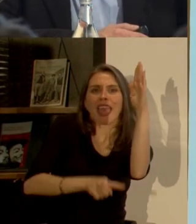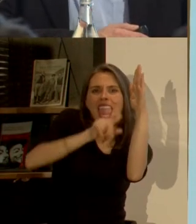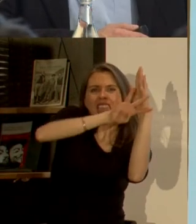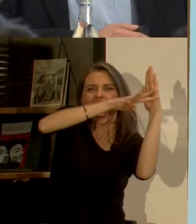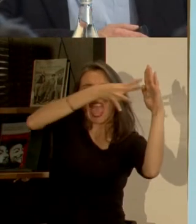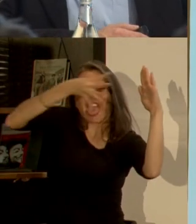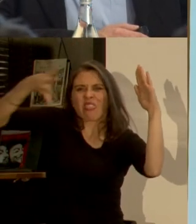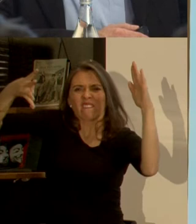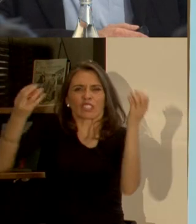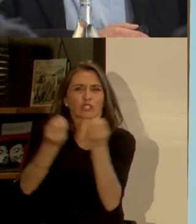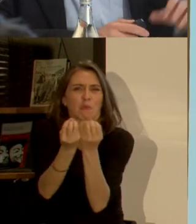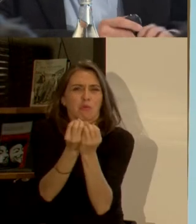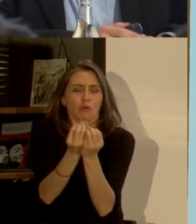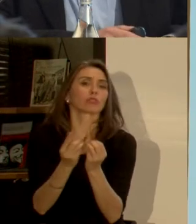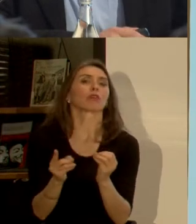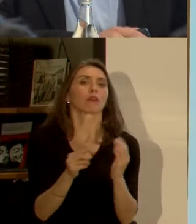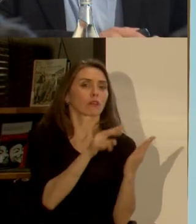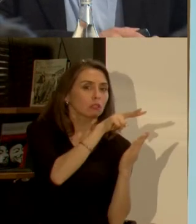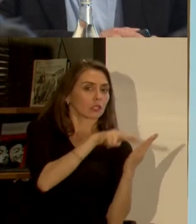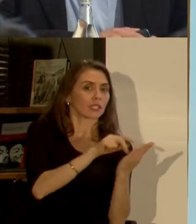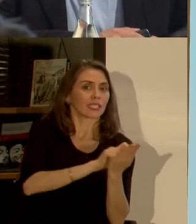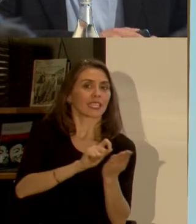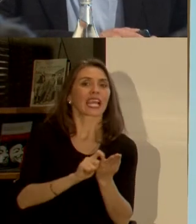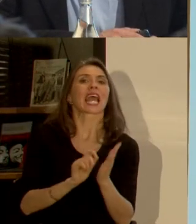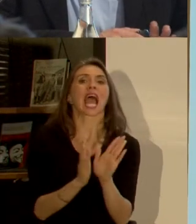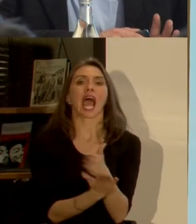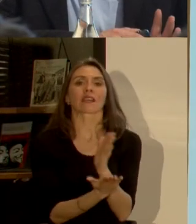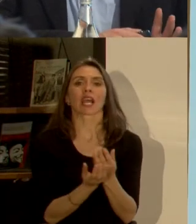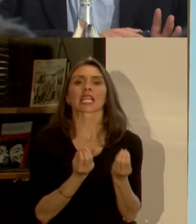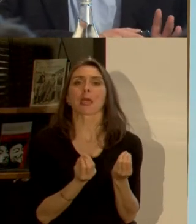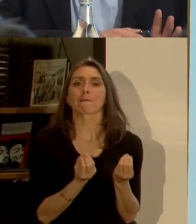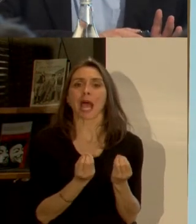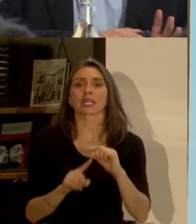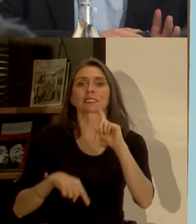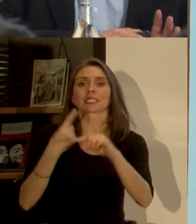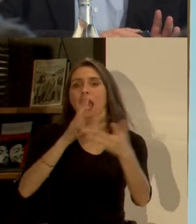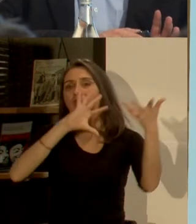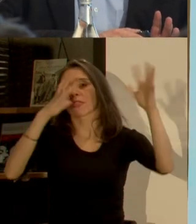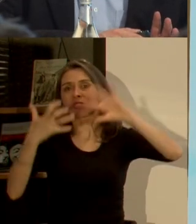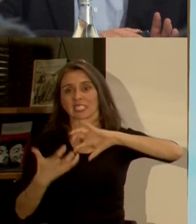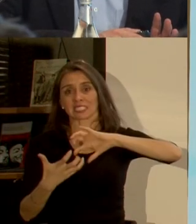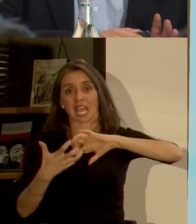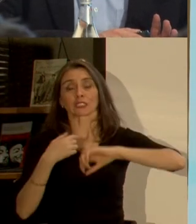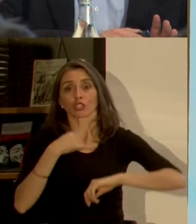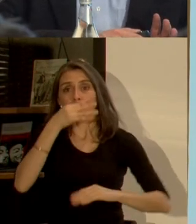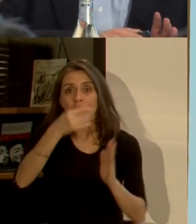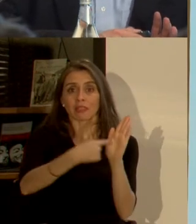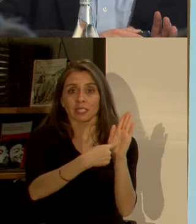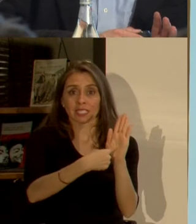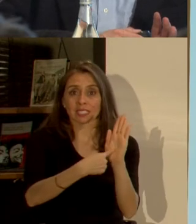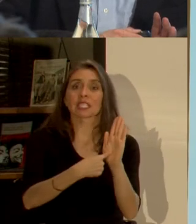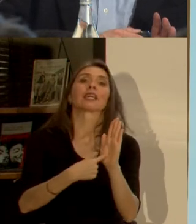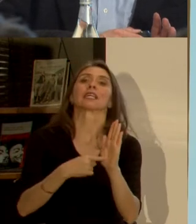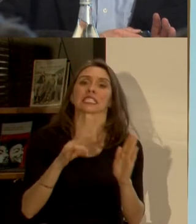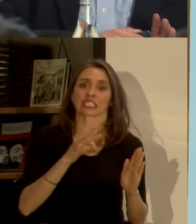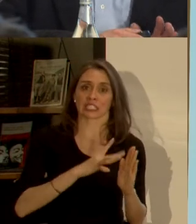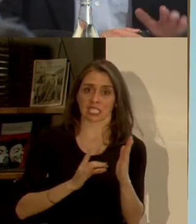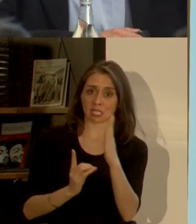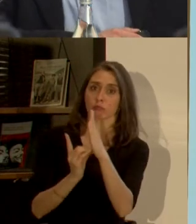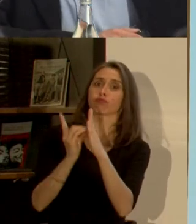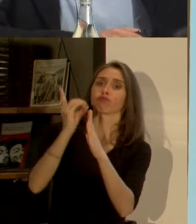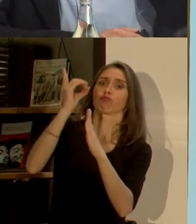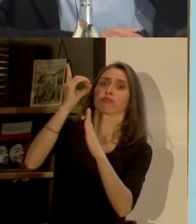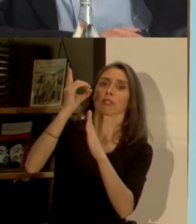sin ser autorreferente pero quiero poner un artículo que me tocó escribir en la revista que pasa en el año 2003 hablaba del próximo desastre porque como dije hemos avanzado como país